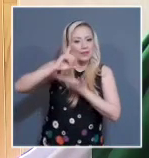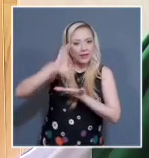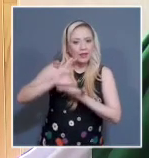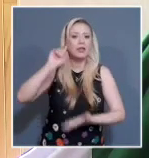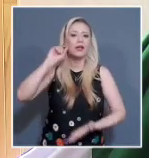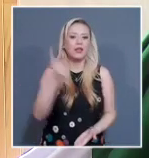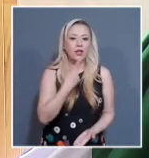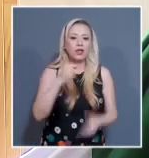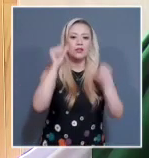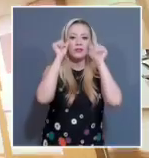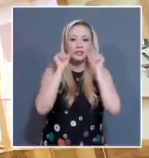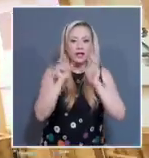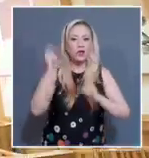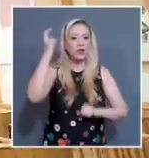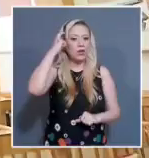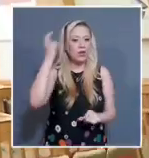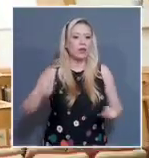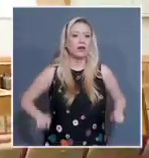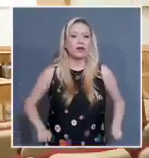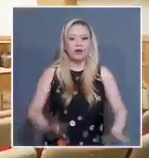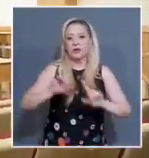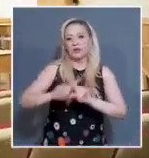del Poder Judicial de la Federación, Mario López Peña.